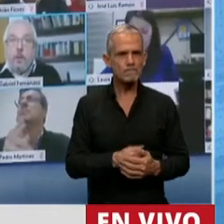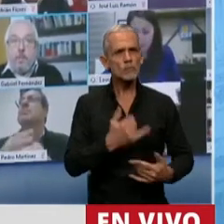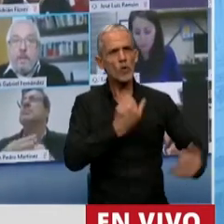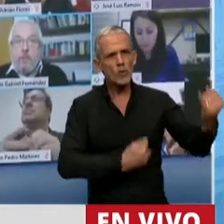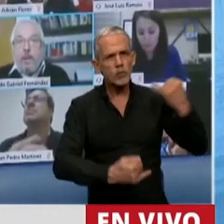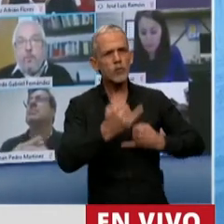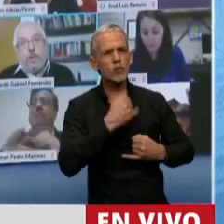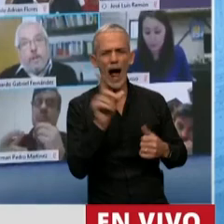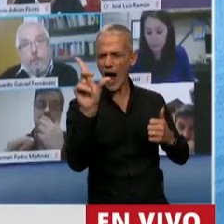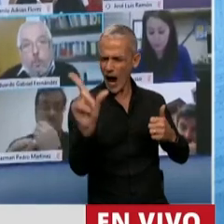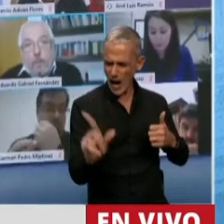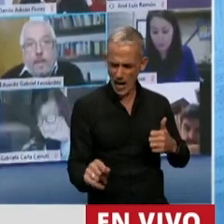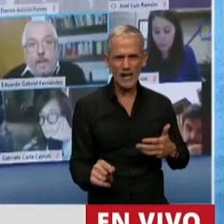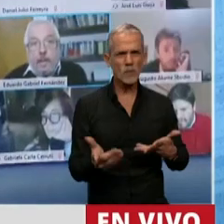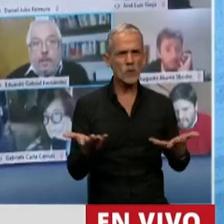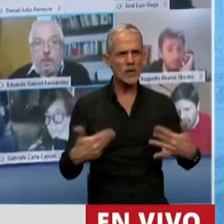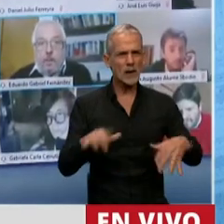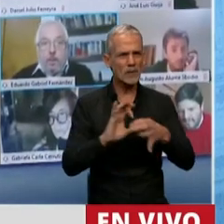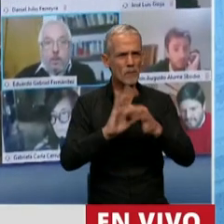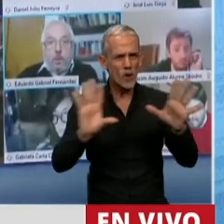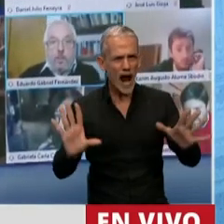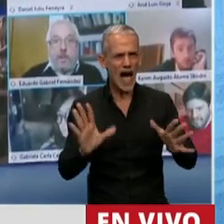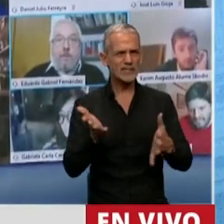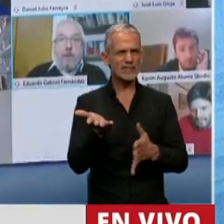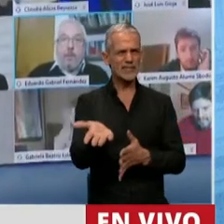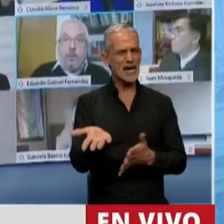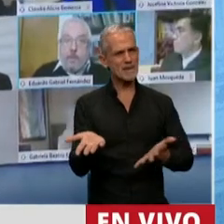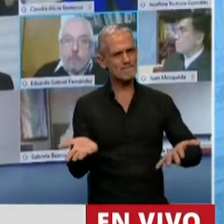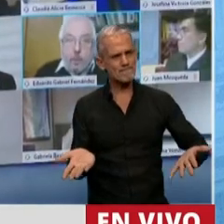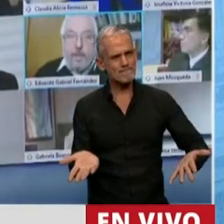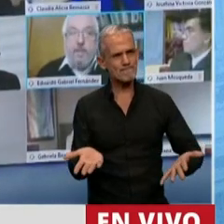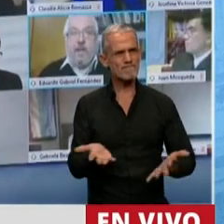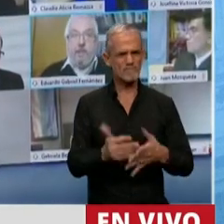de república, nos han venido hablando de democracia.